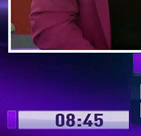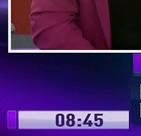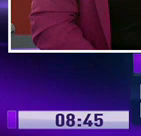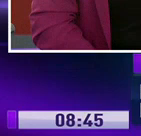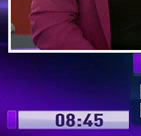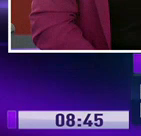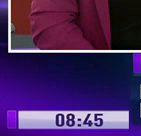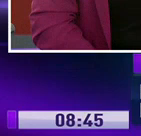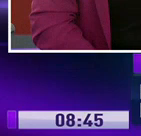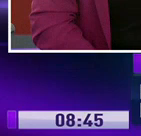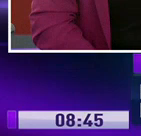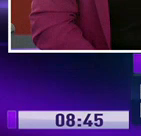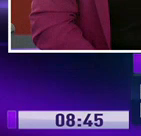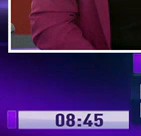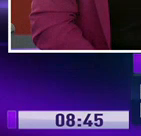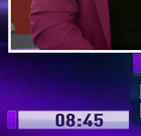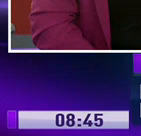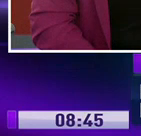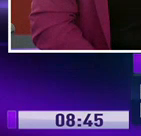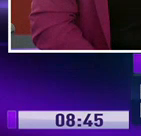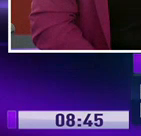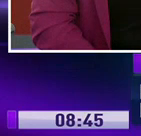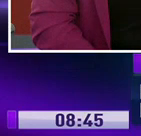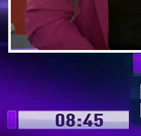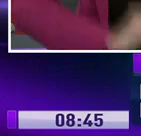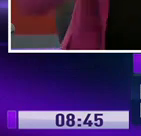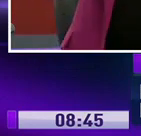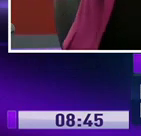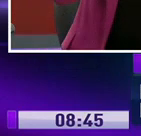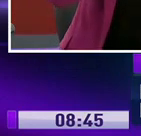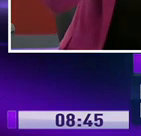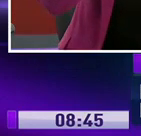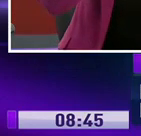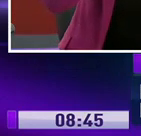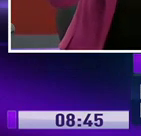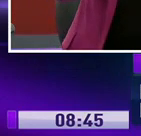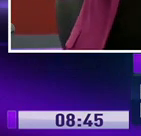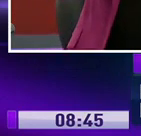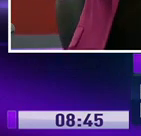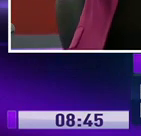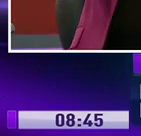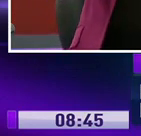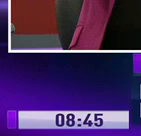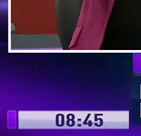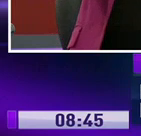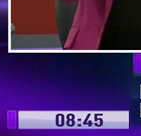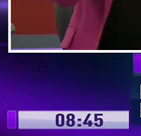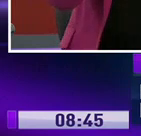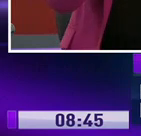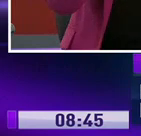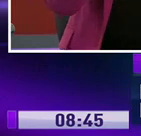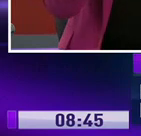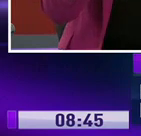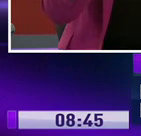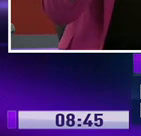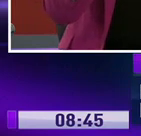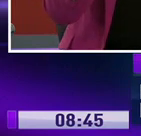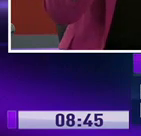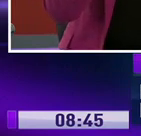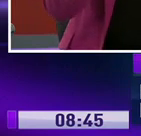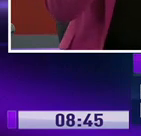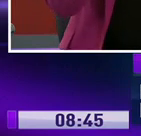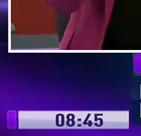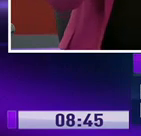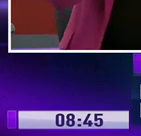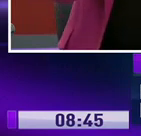de camas y la máxima de su capacidad para pacientes respiratorios. ¿Cuál es este número de camas? ¿Podemos precisar, tal vez, doctor? ¿Cómo?